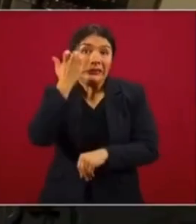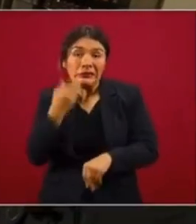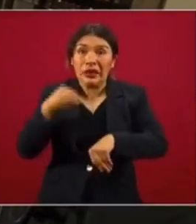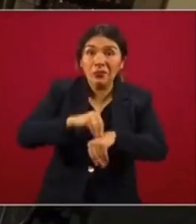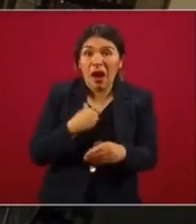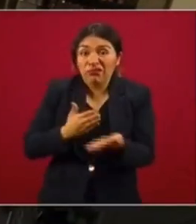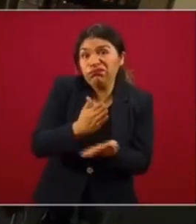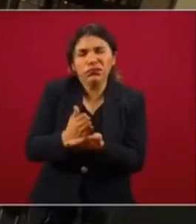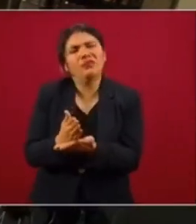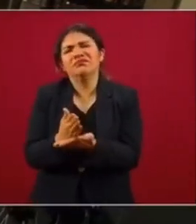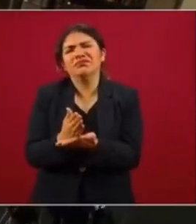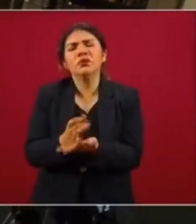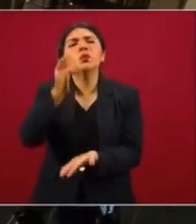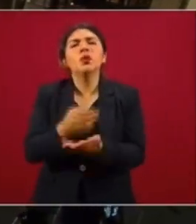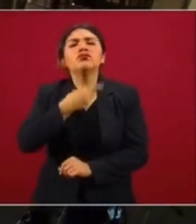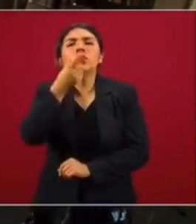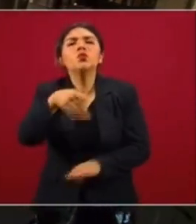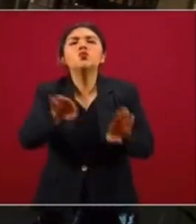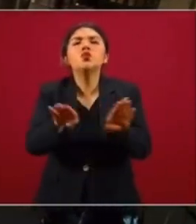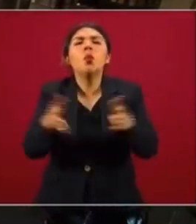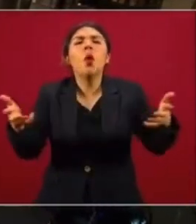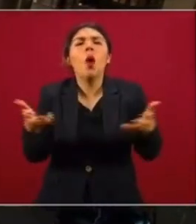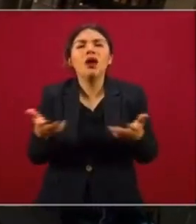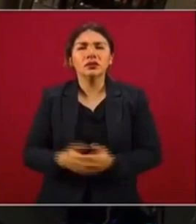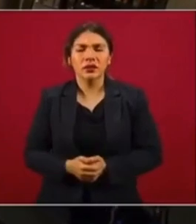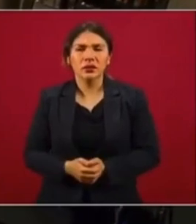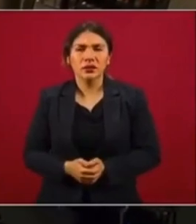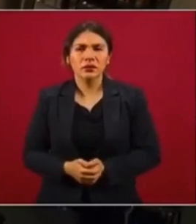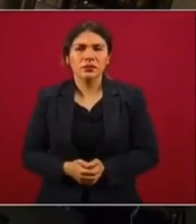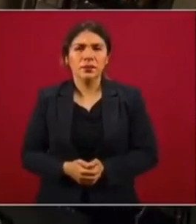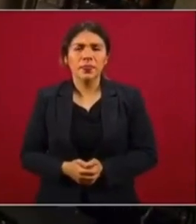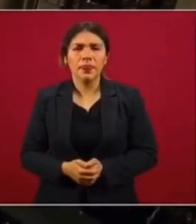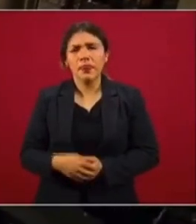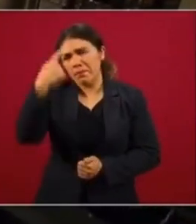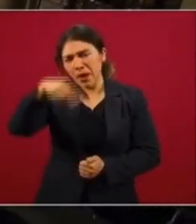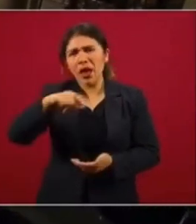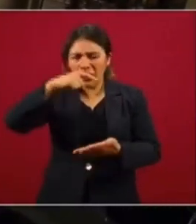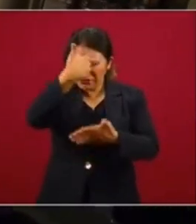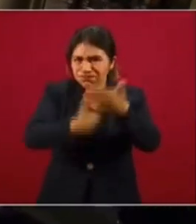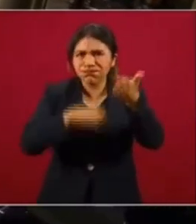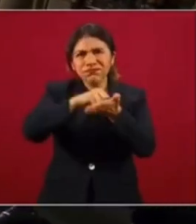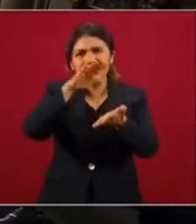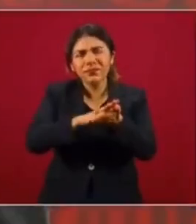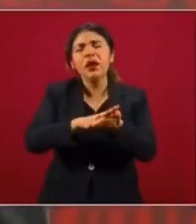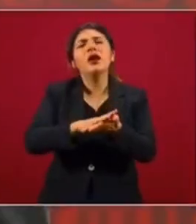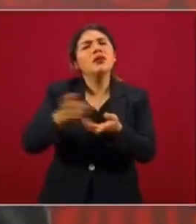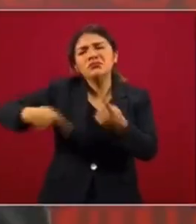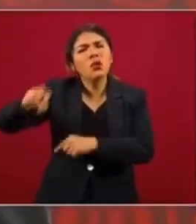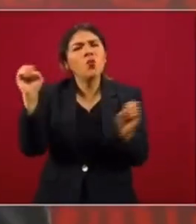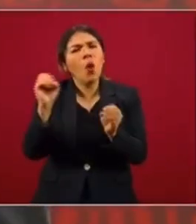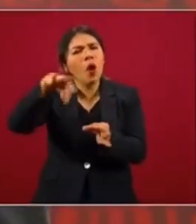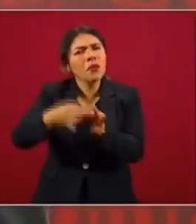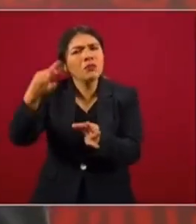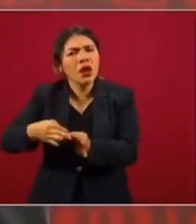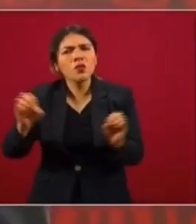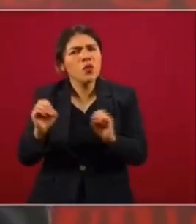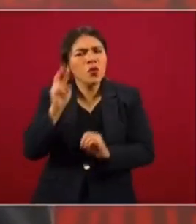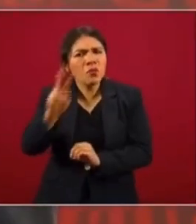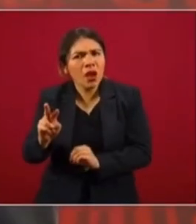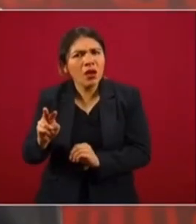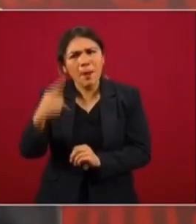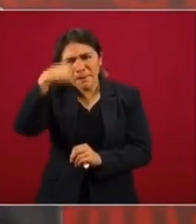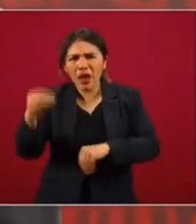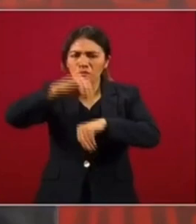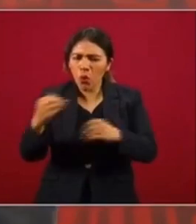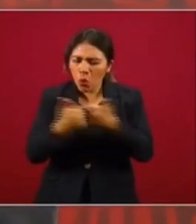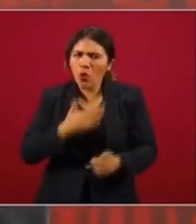Es solo decir cómo le vas a entregar este registro a quien no cumplió con los